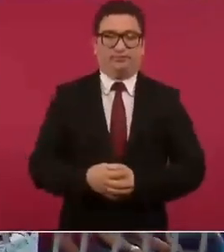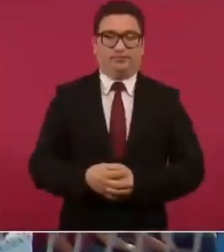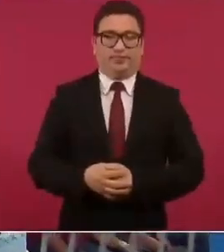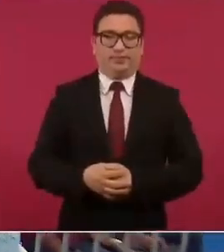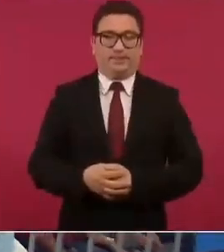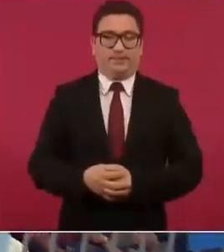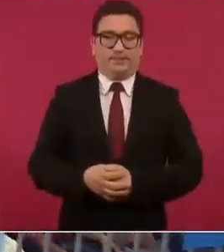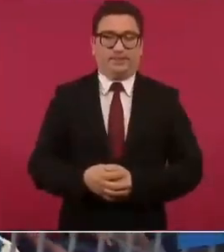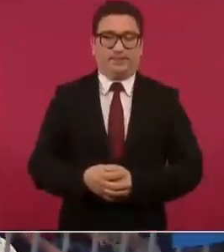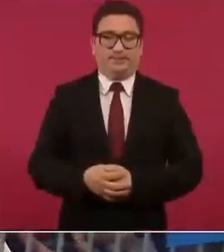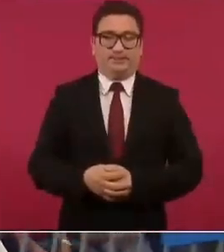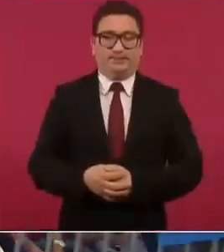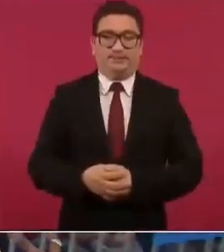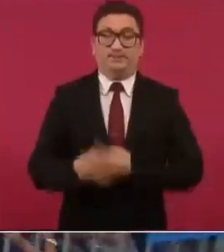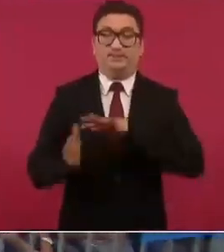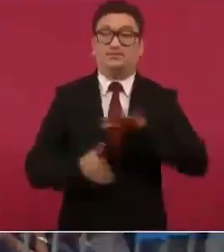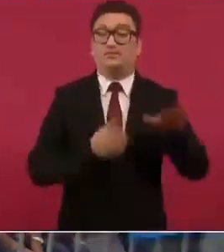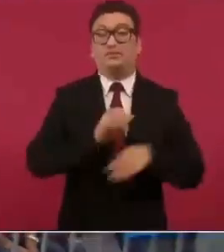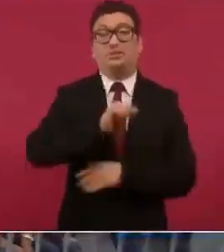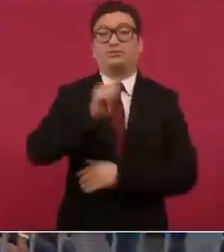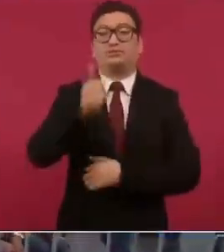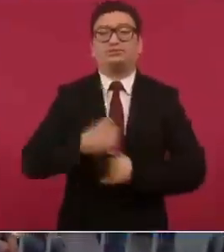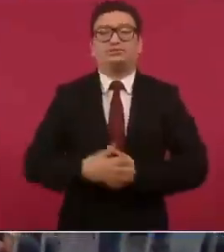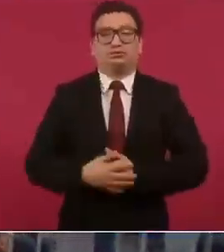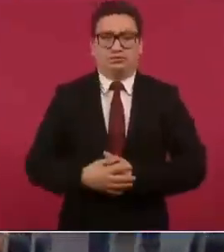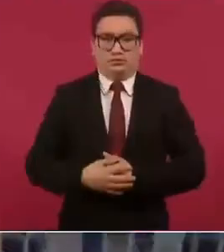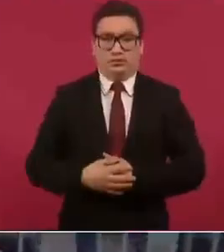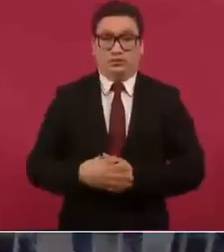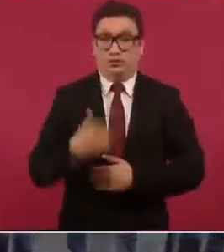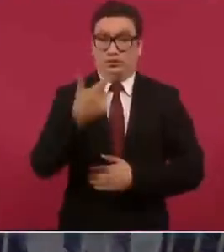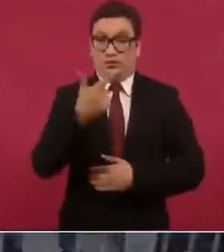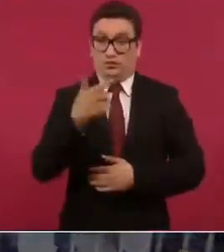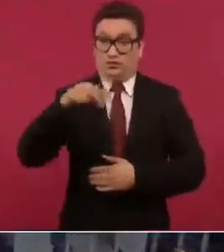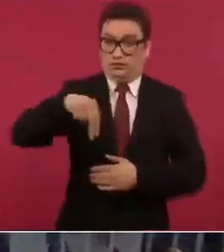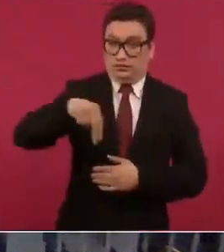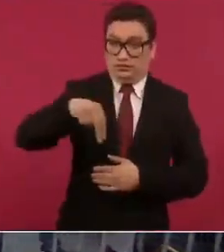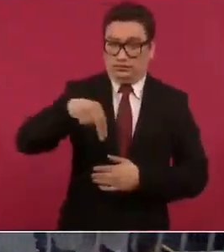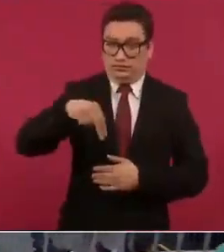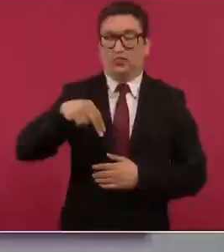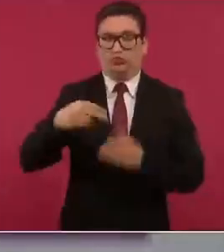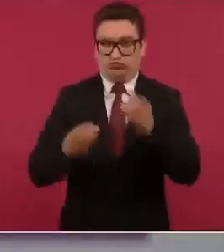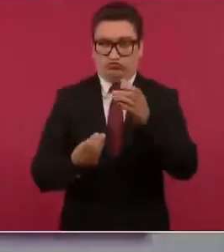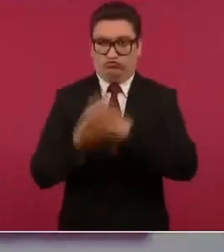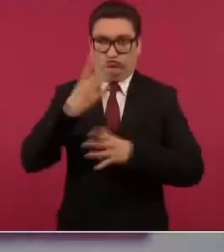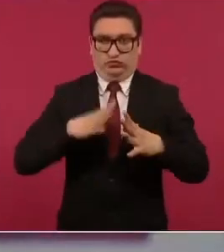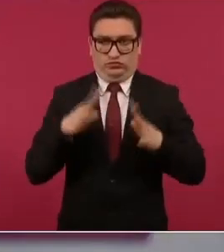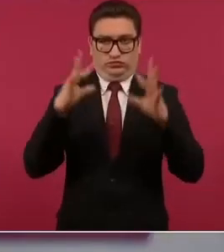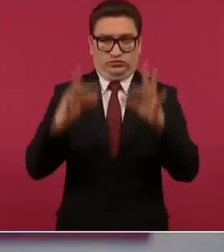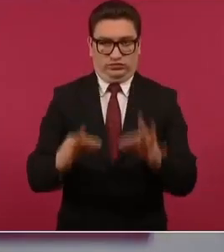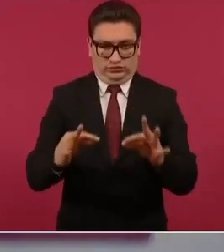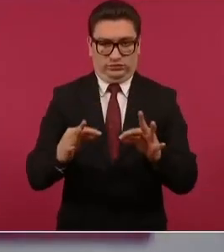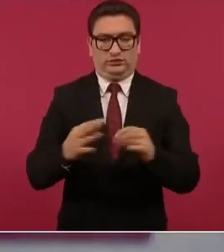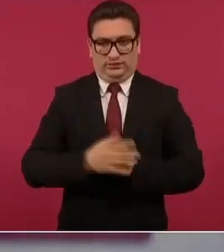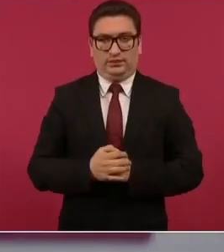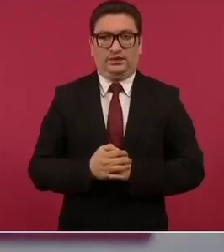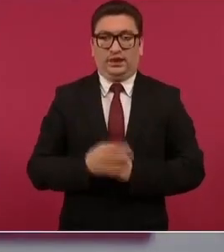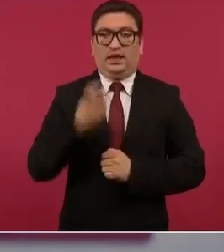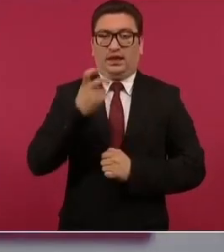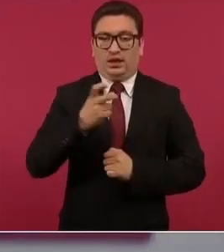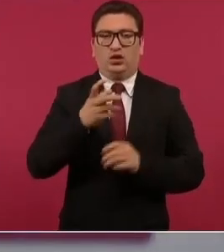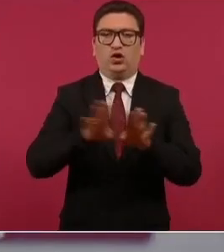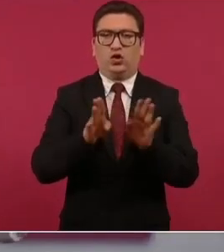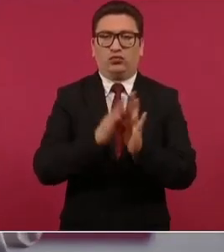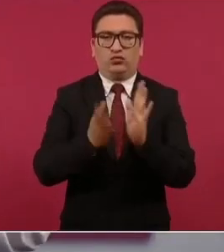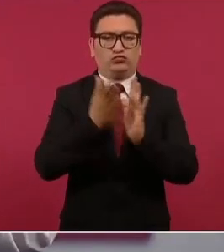se creó la Guardia Nacional para lo cual se han construido